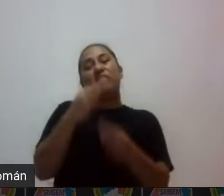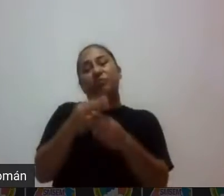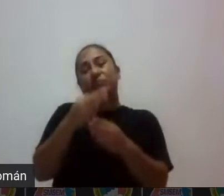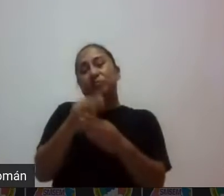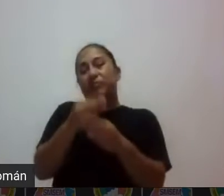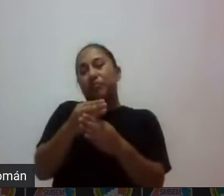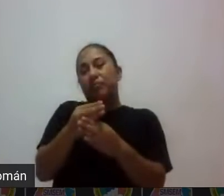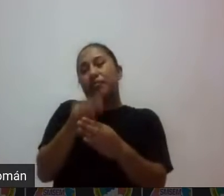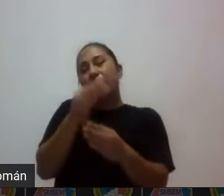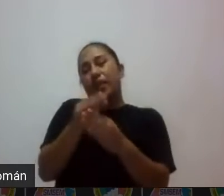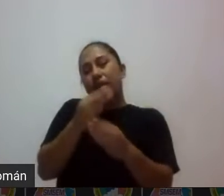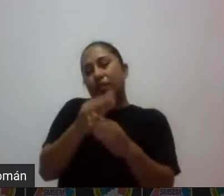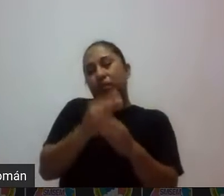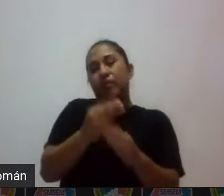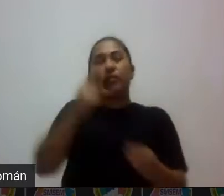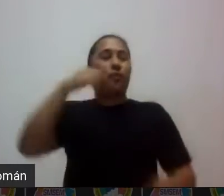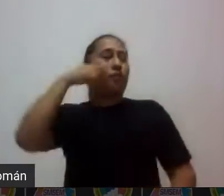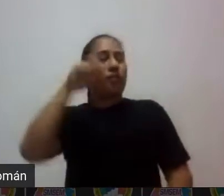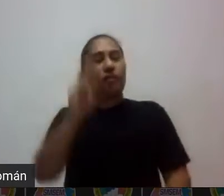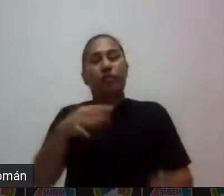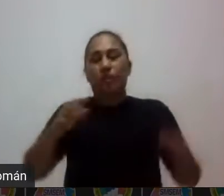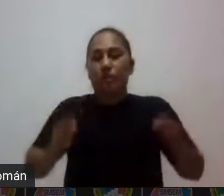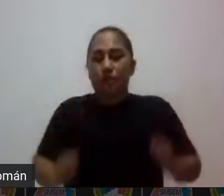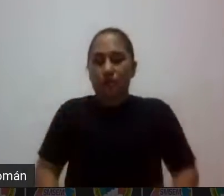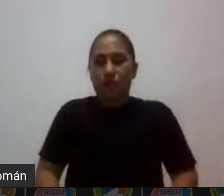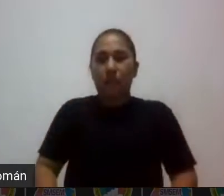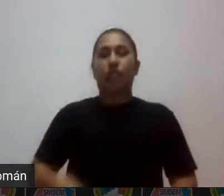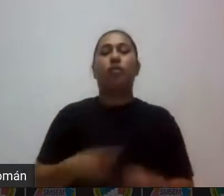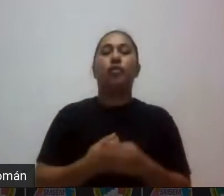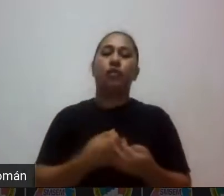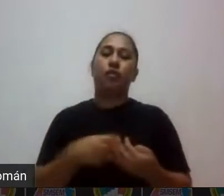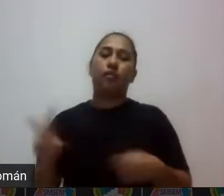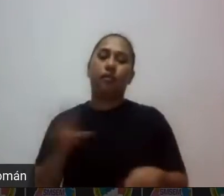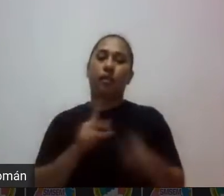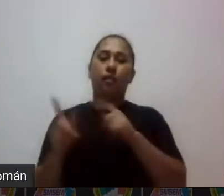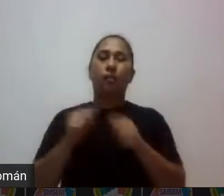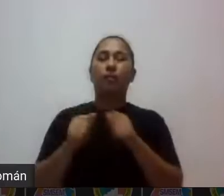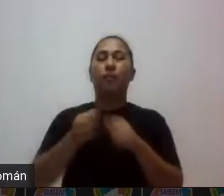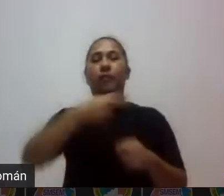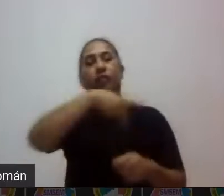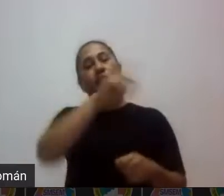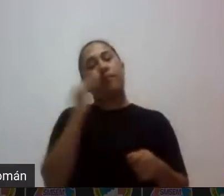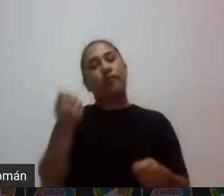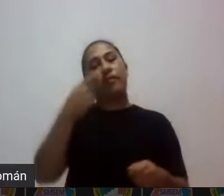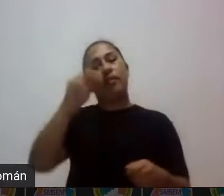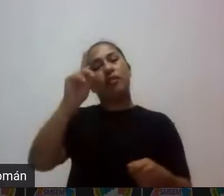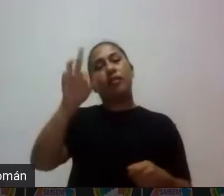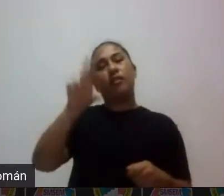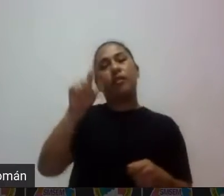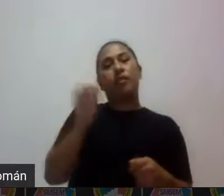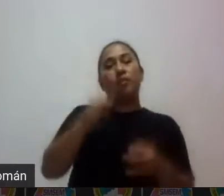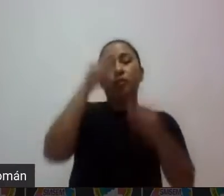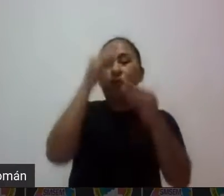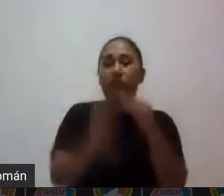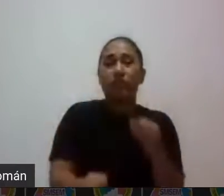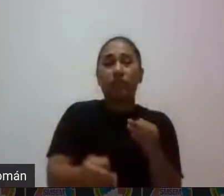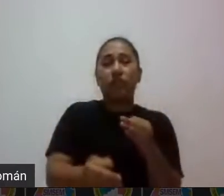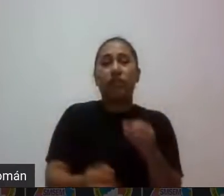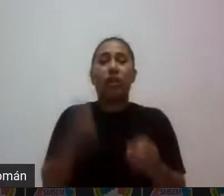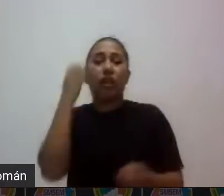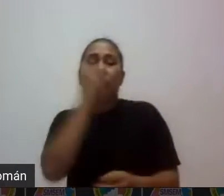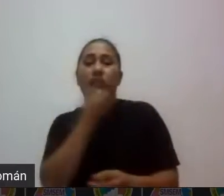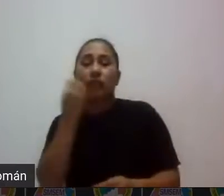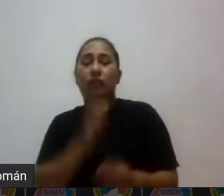educación que se faje los pantalones y diga se prorratean los resultados de planea para fines de acreditación